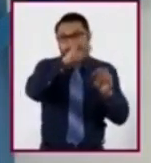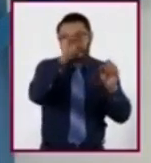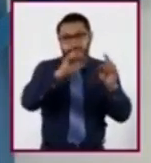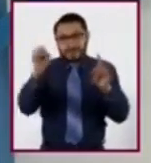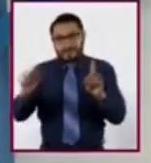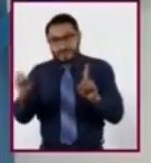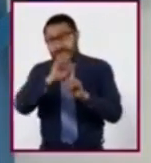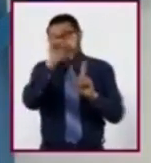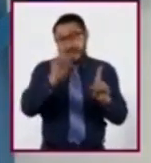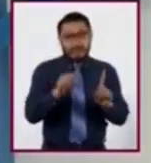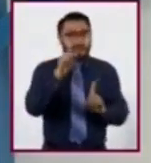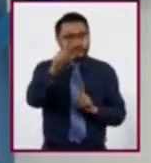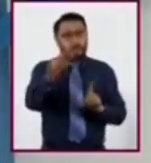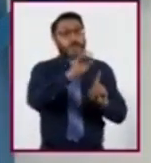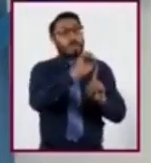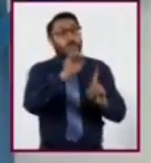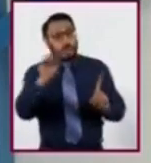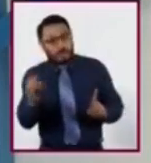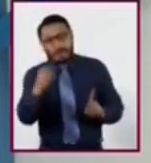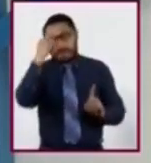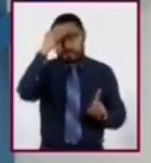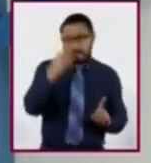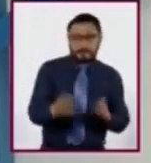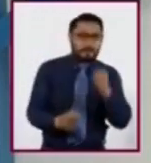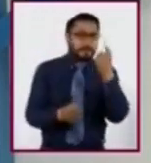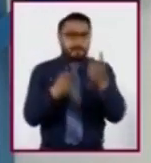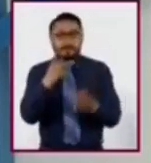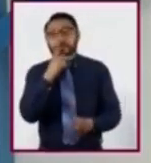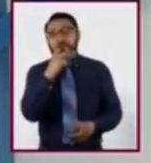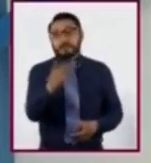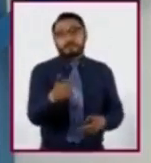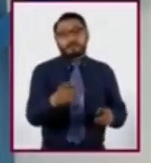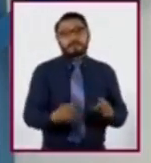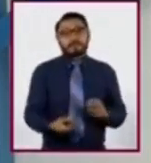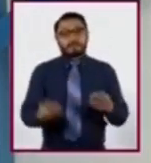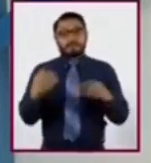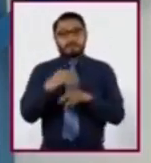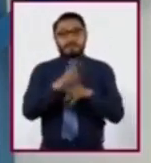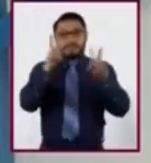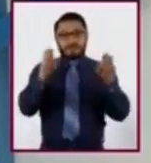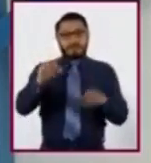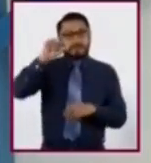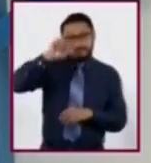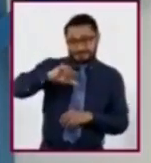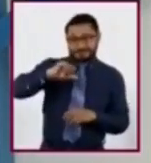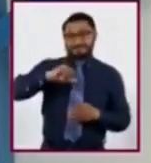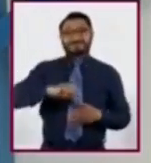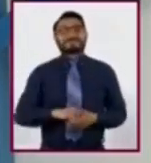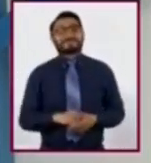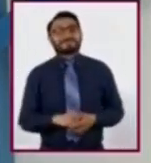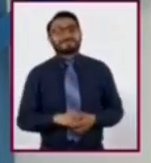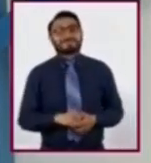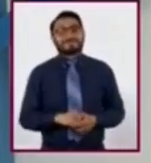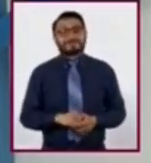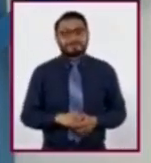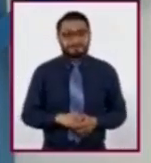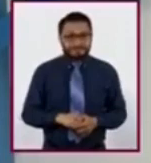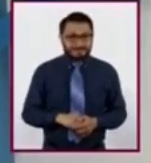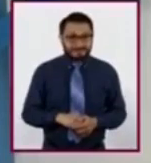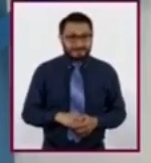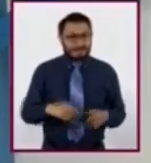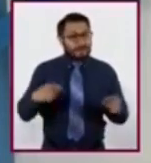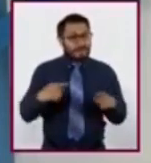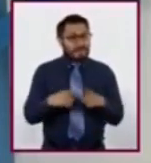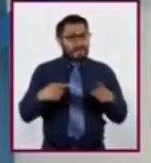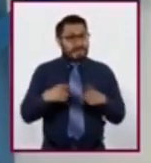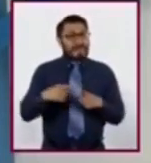ordenarlas para formar algunas palabras relativas al tema que acabamos de aprender. Para hacer la tarea